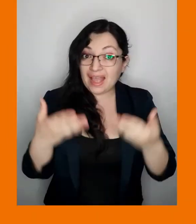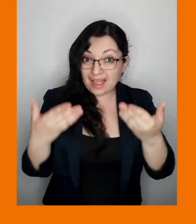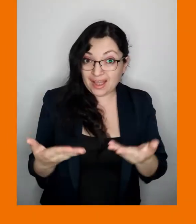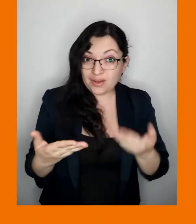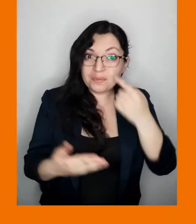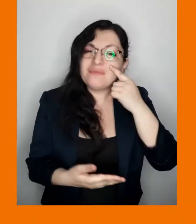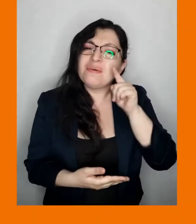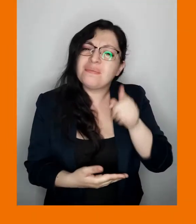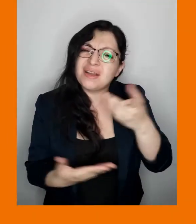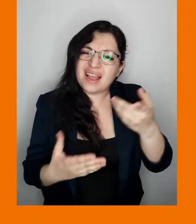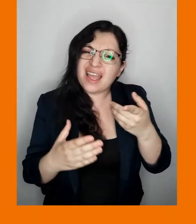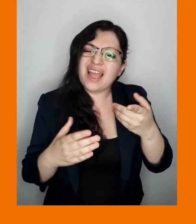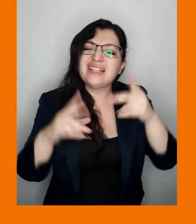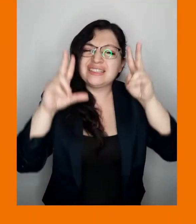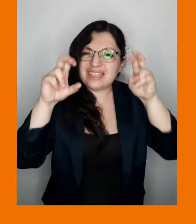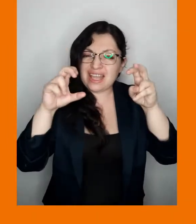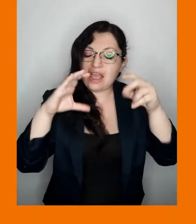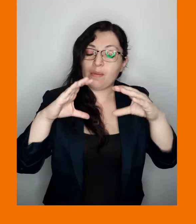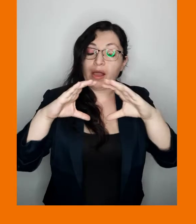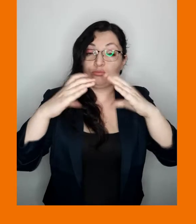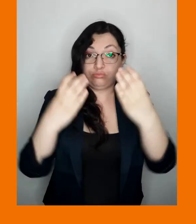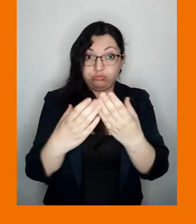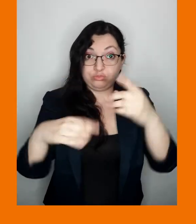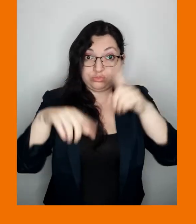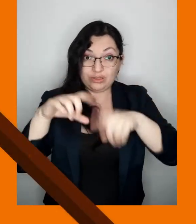ahora veremos la línea del ecuador